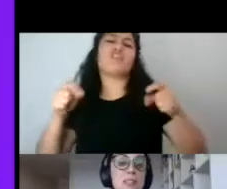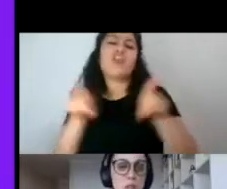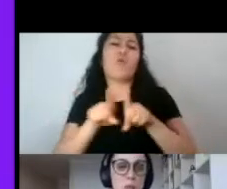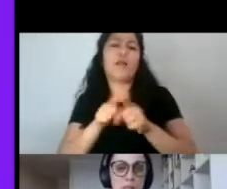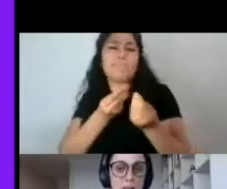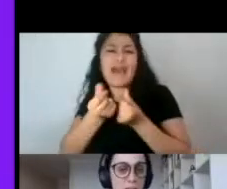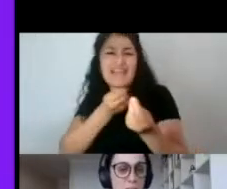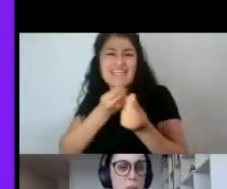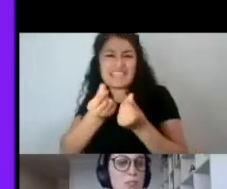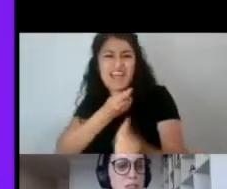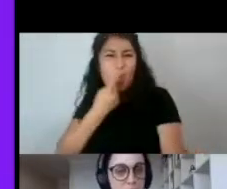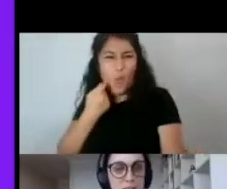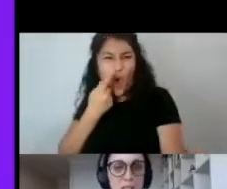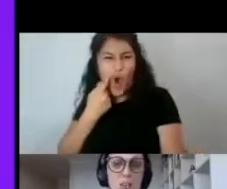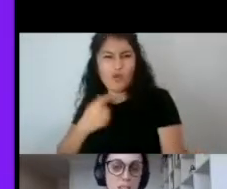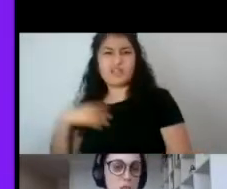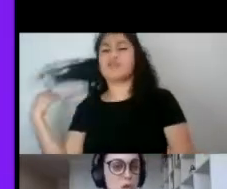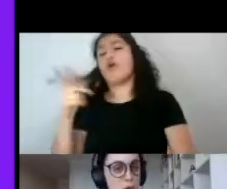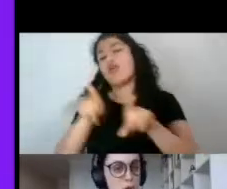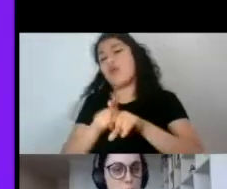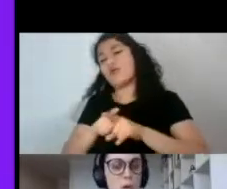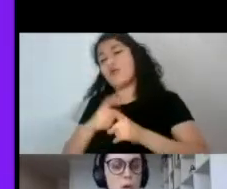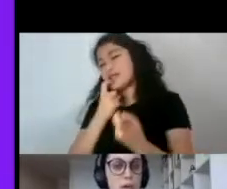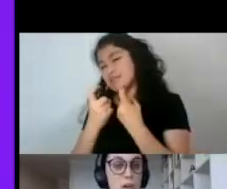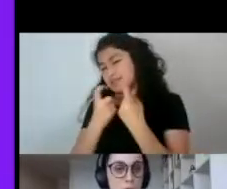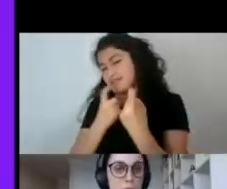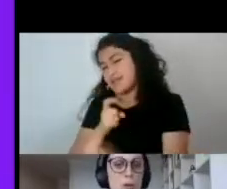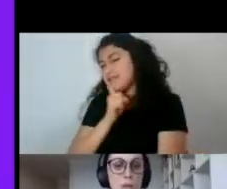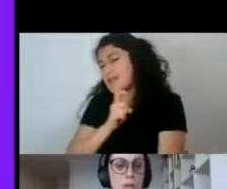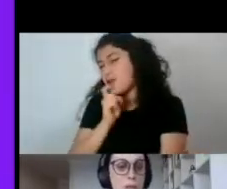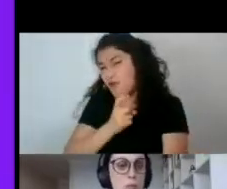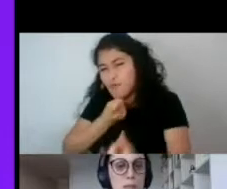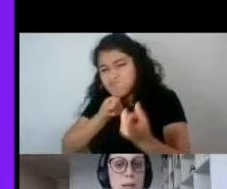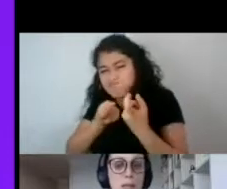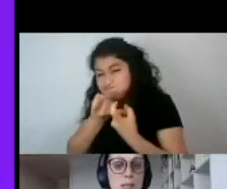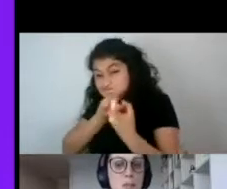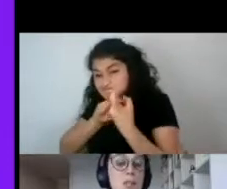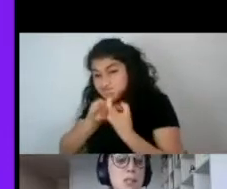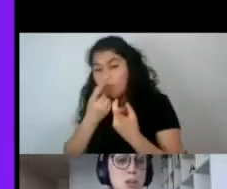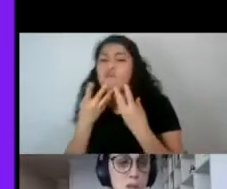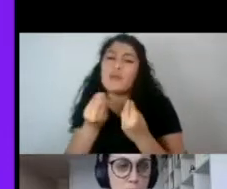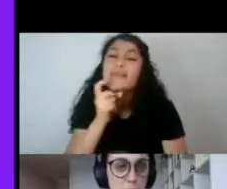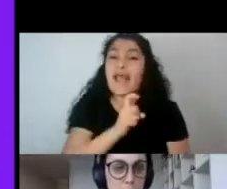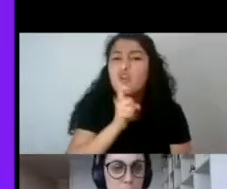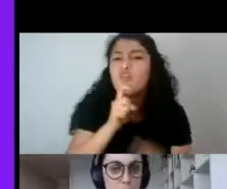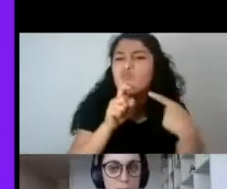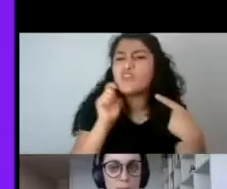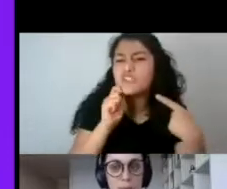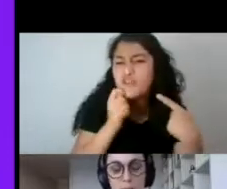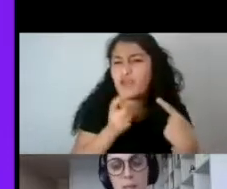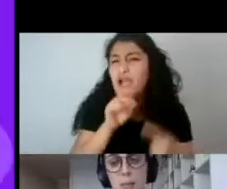hipersexualizada, muy sexy, con este tono rojo, el rojo, bueno, simbólicamente que simboliza el rojo también.